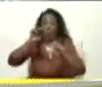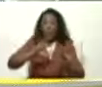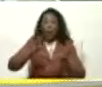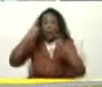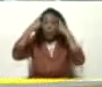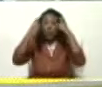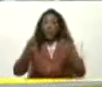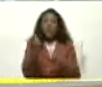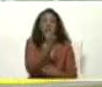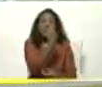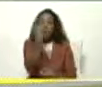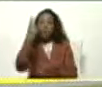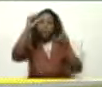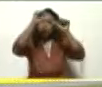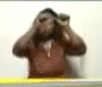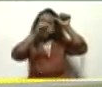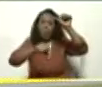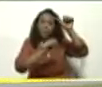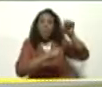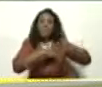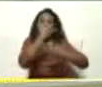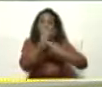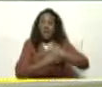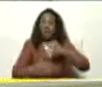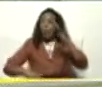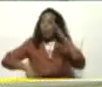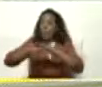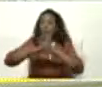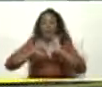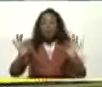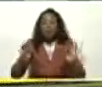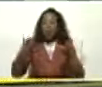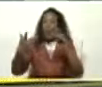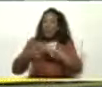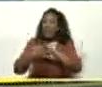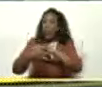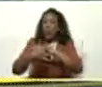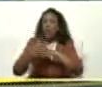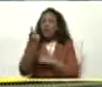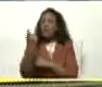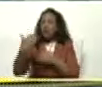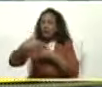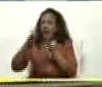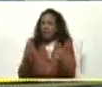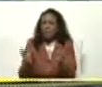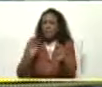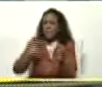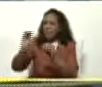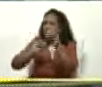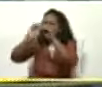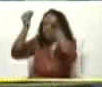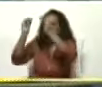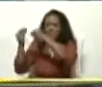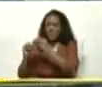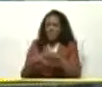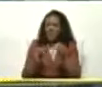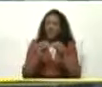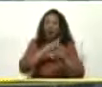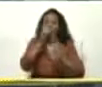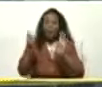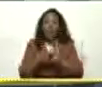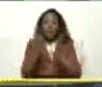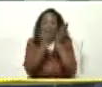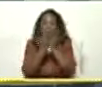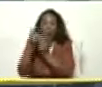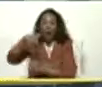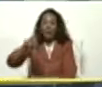los profesores Y hace el proyecto Para el equipamiento Eso es un trabajo En equipo Que usted ha ordenado Para que Estudiar